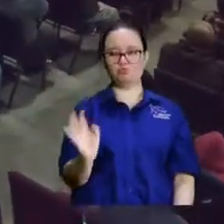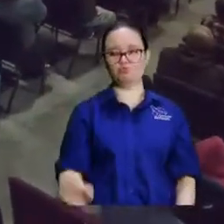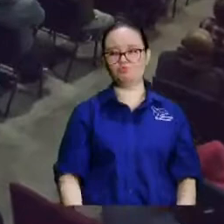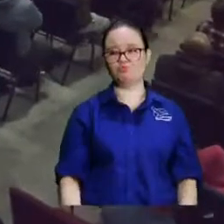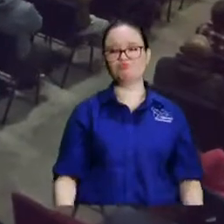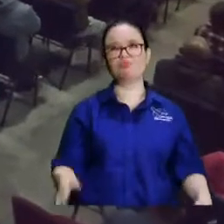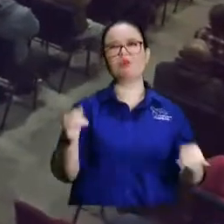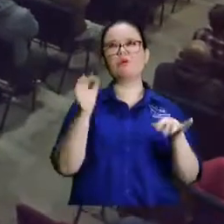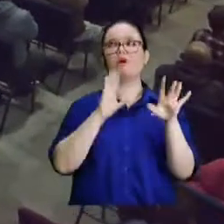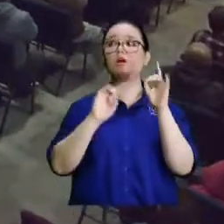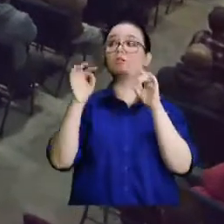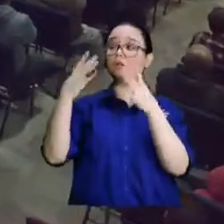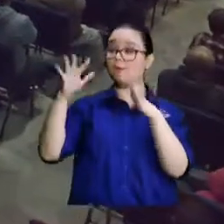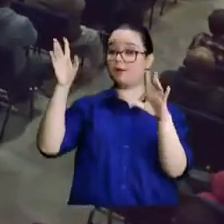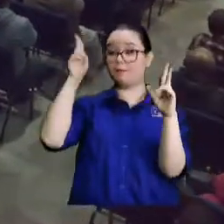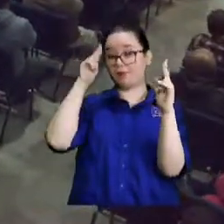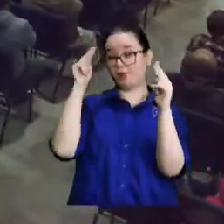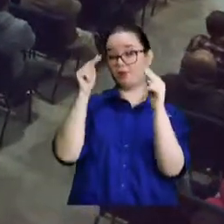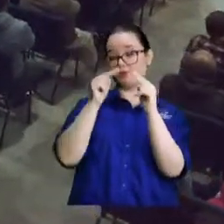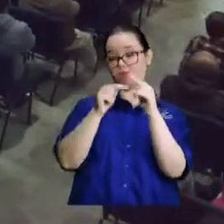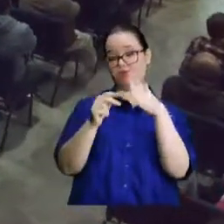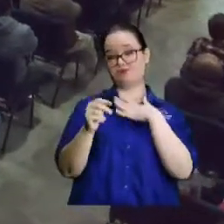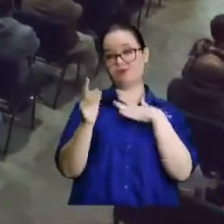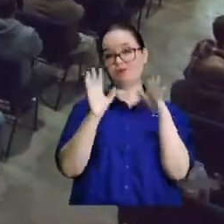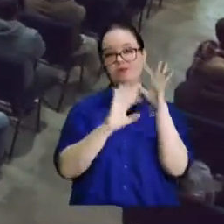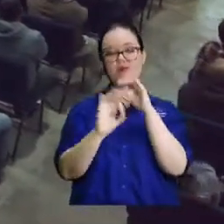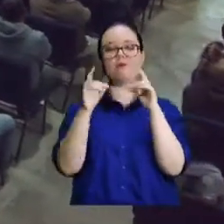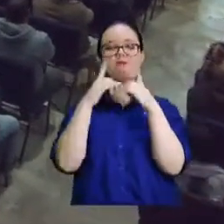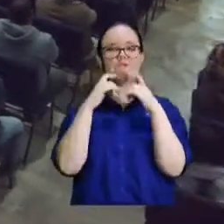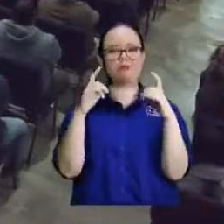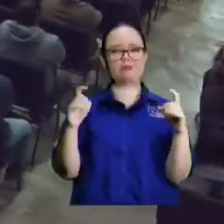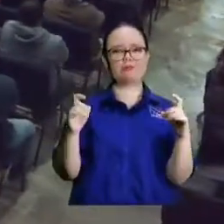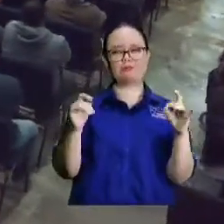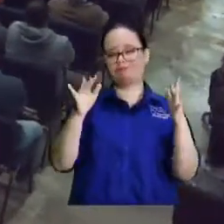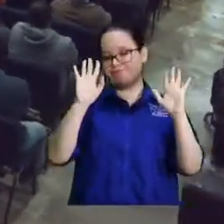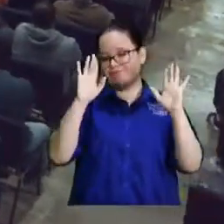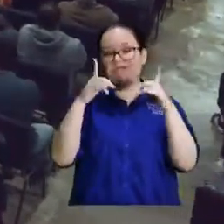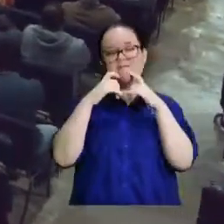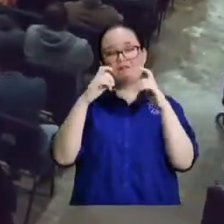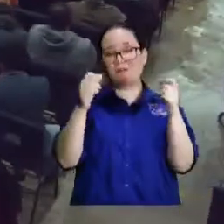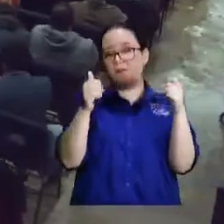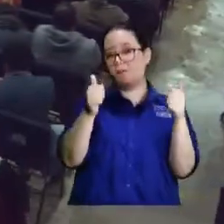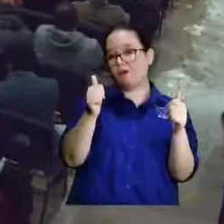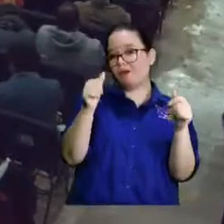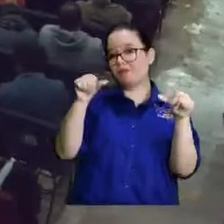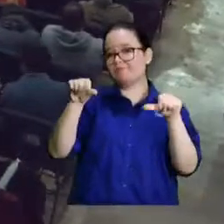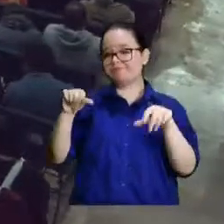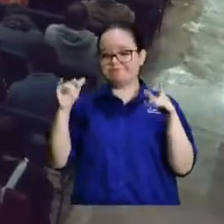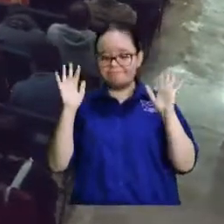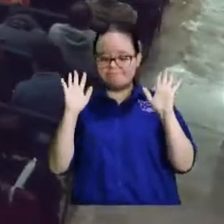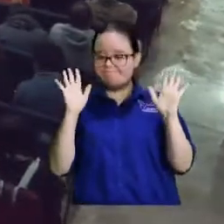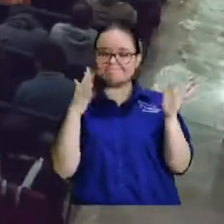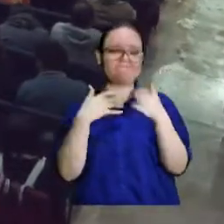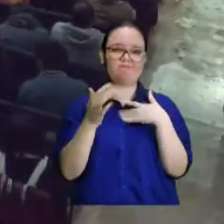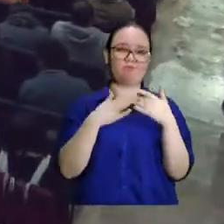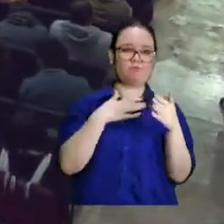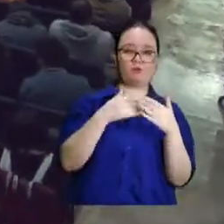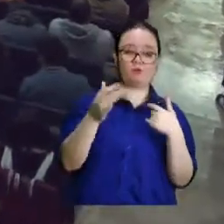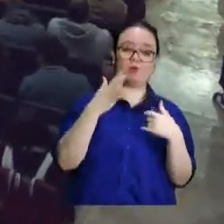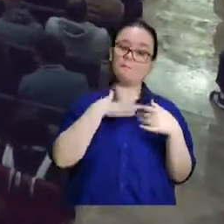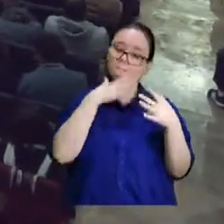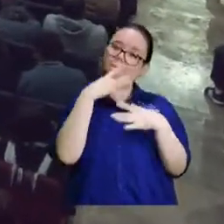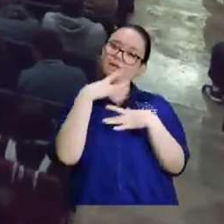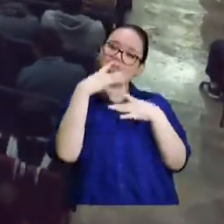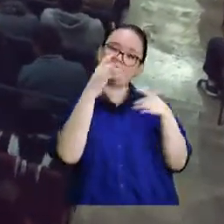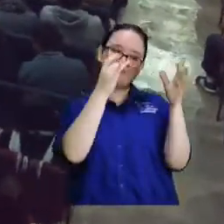alguien me conoce, o no me conoce, o si soy famoso, de buena fama, o de mala fama. Me interesa preparar